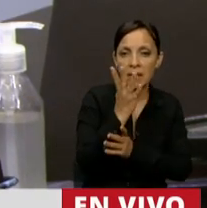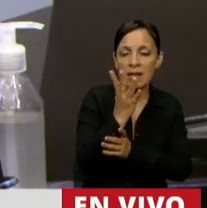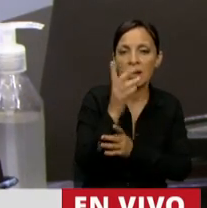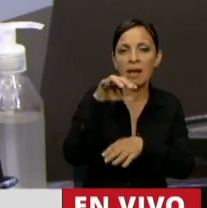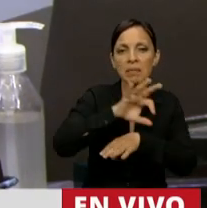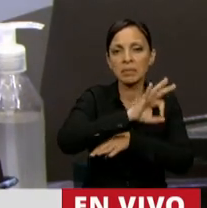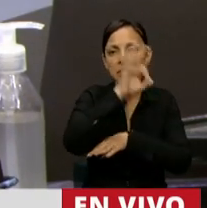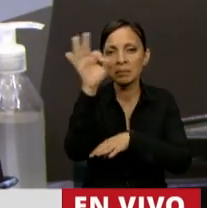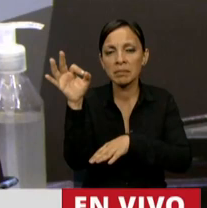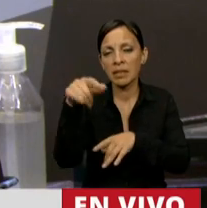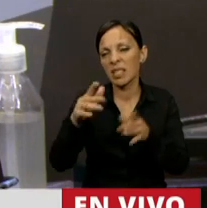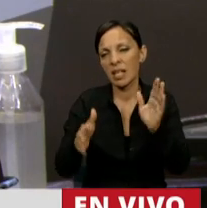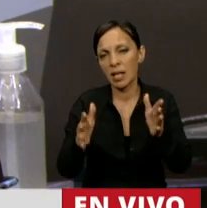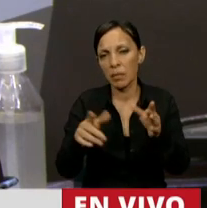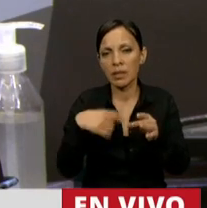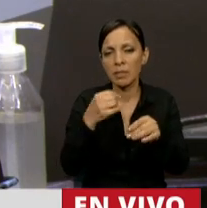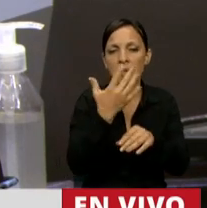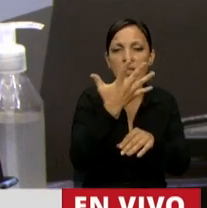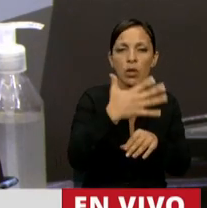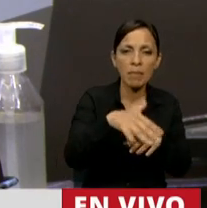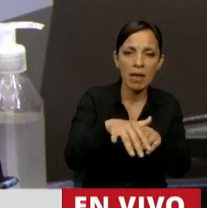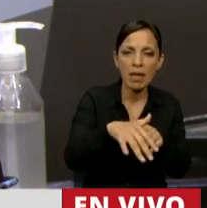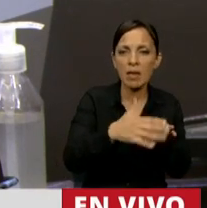amanece más o menos en esta época, después de las 5 y media.